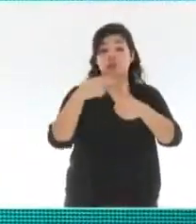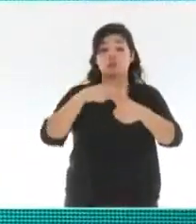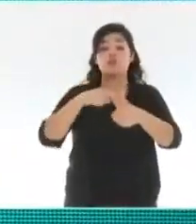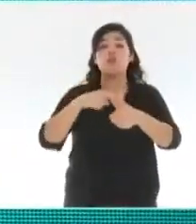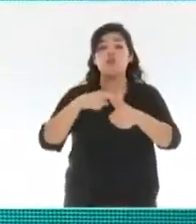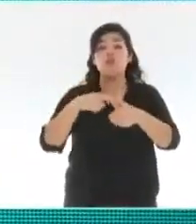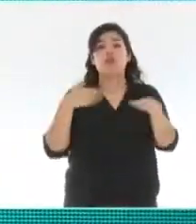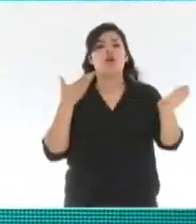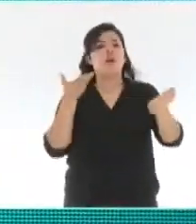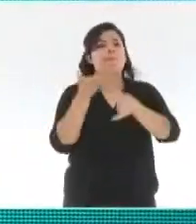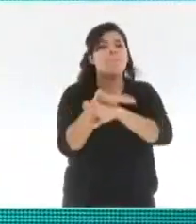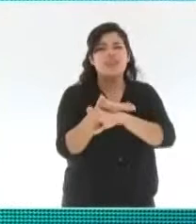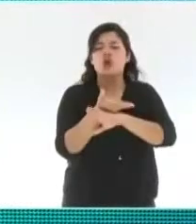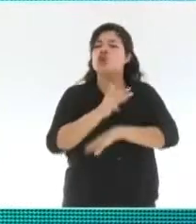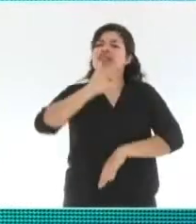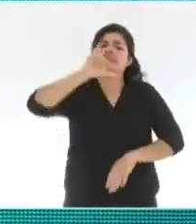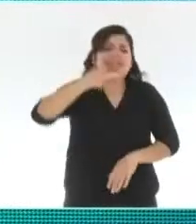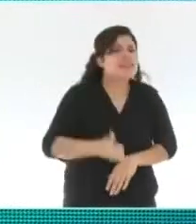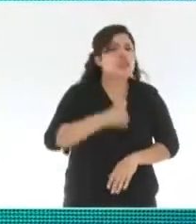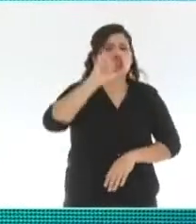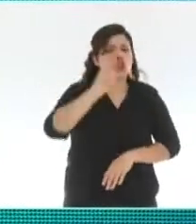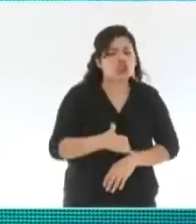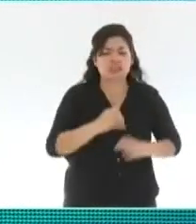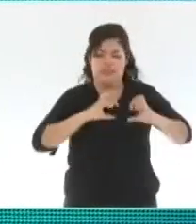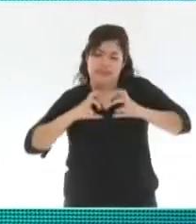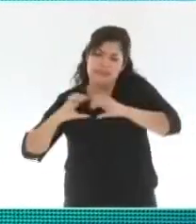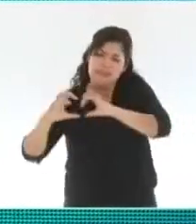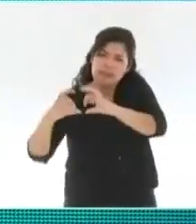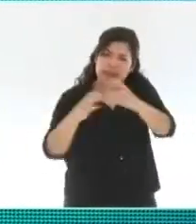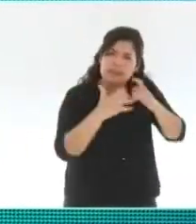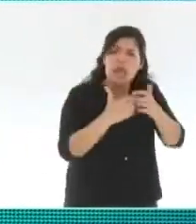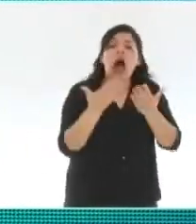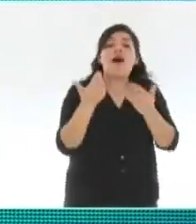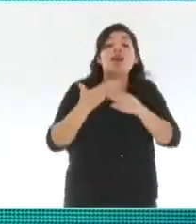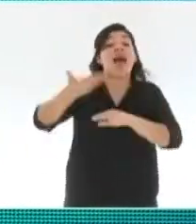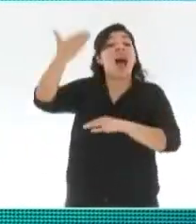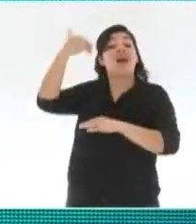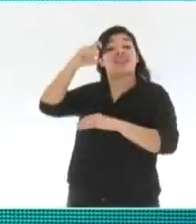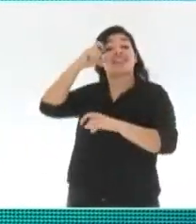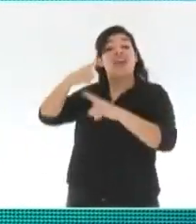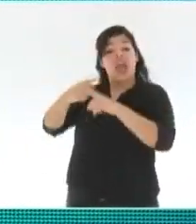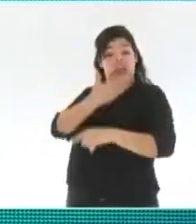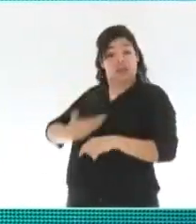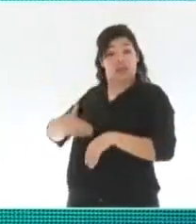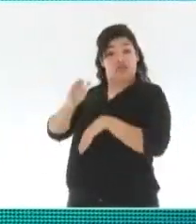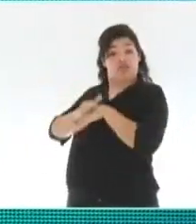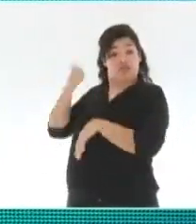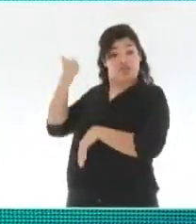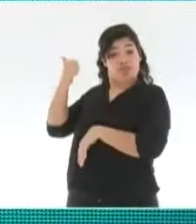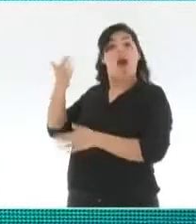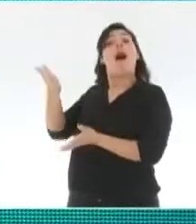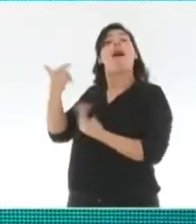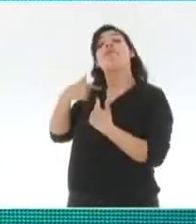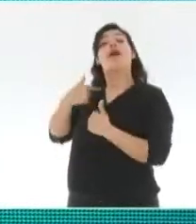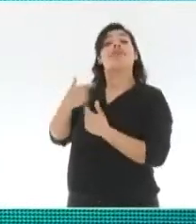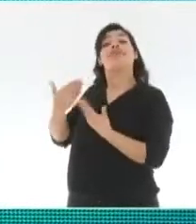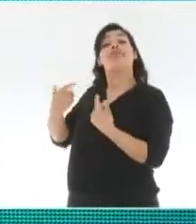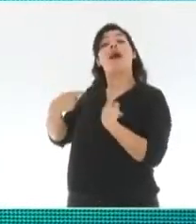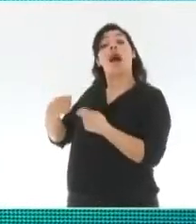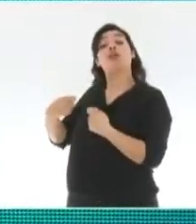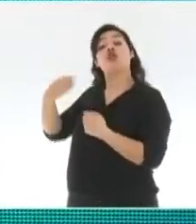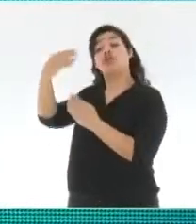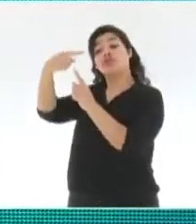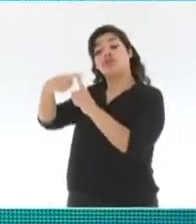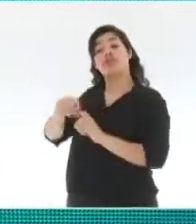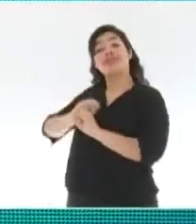solicitar una profunda y rigurosa auditoría de cada gasto que tuvo la Junta Comunal en los últimos cuatro años. Como segundo punto, voy a elevar un